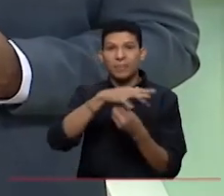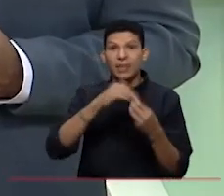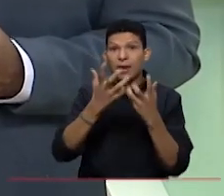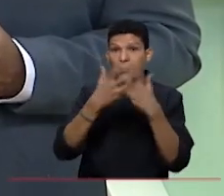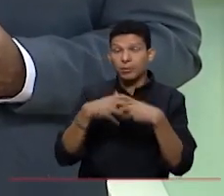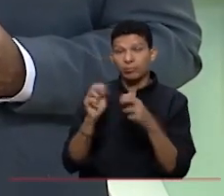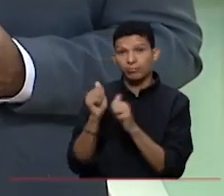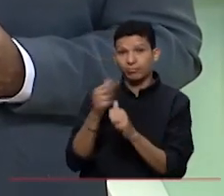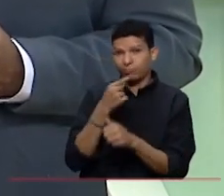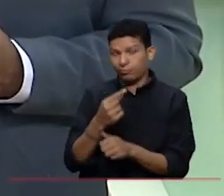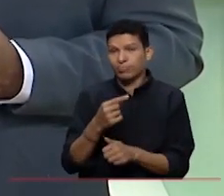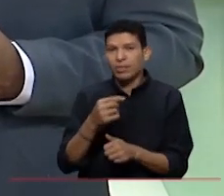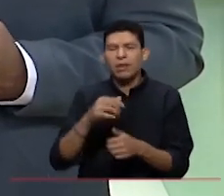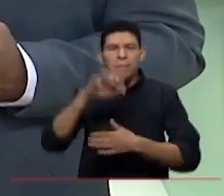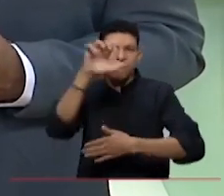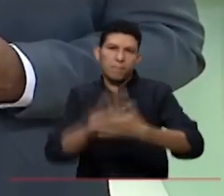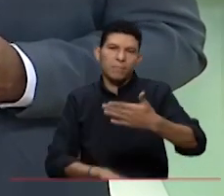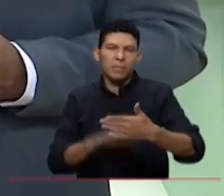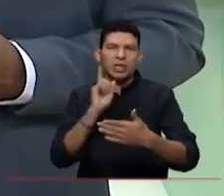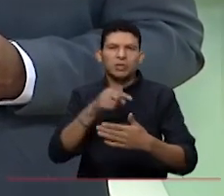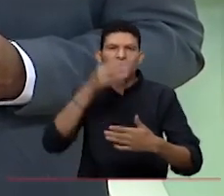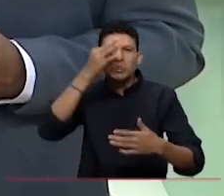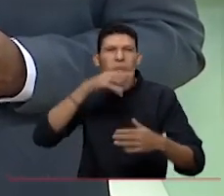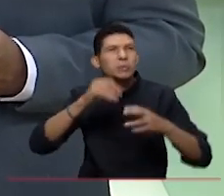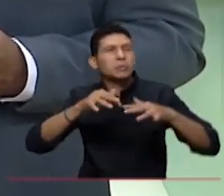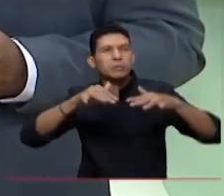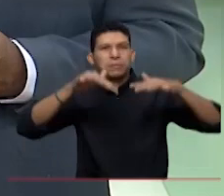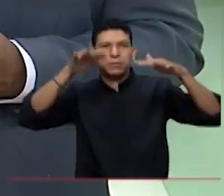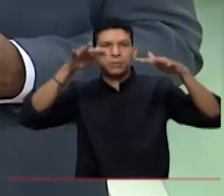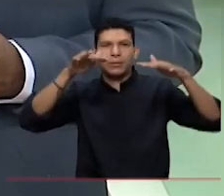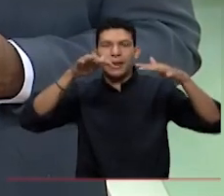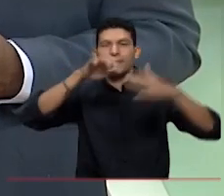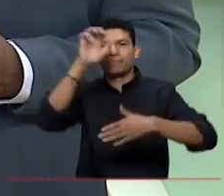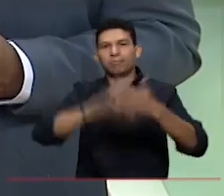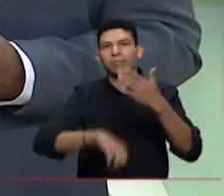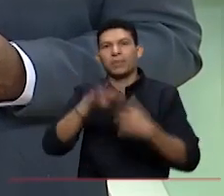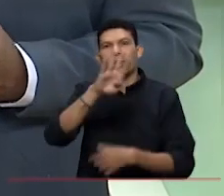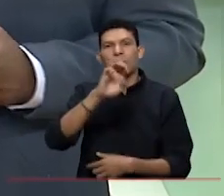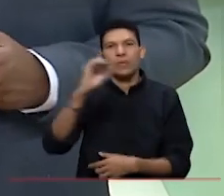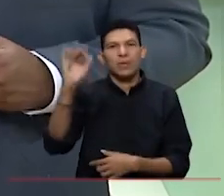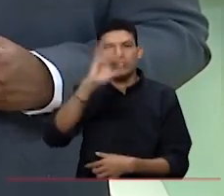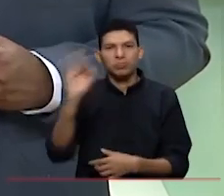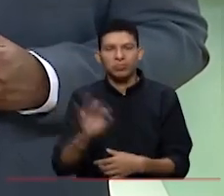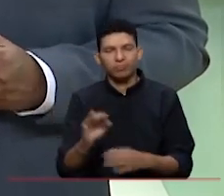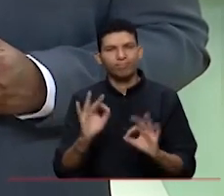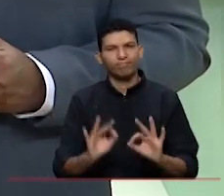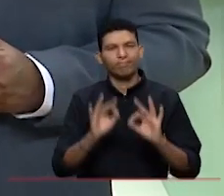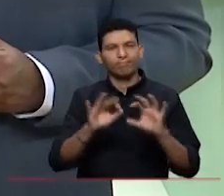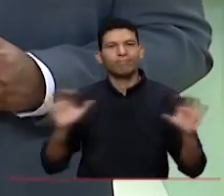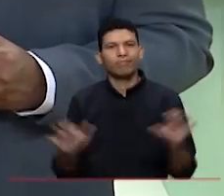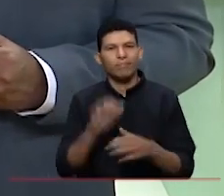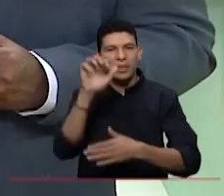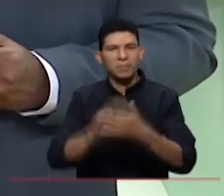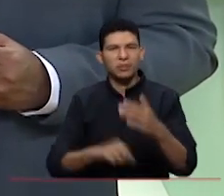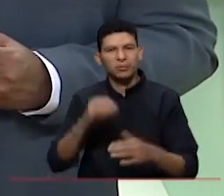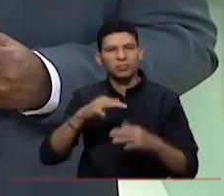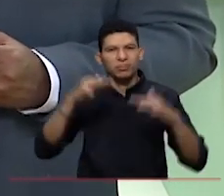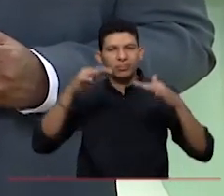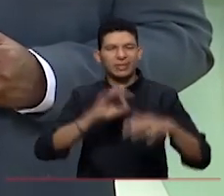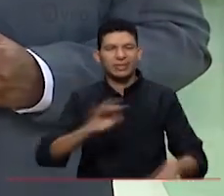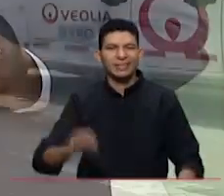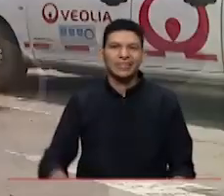estos vehículos reducen hasta en un 90% la emisión de gases, haciendo que su actividad sea más eficiente y menos contaminante.